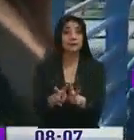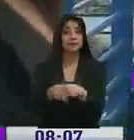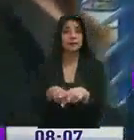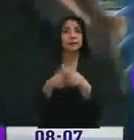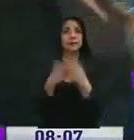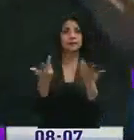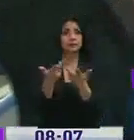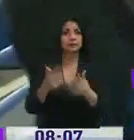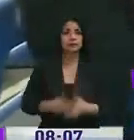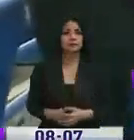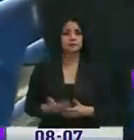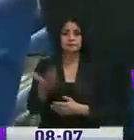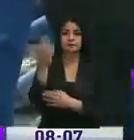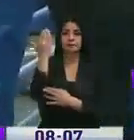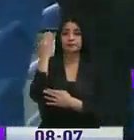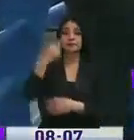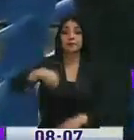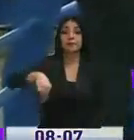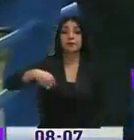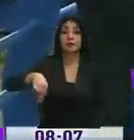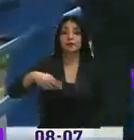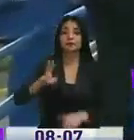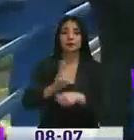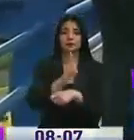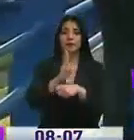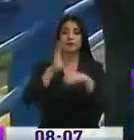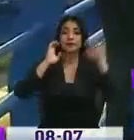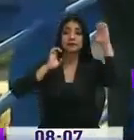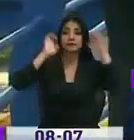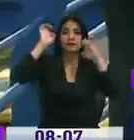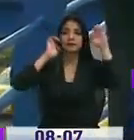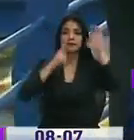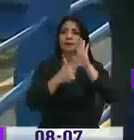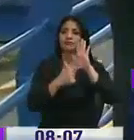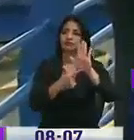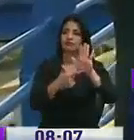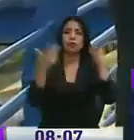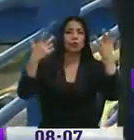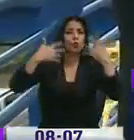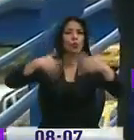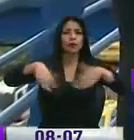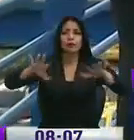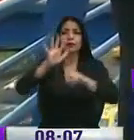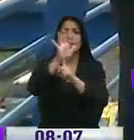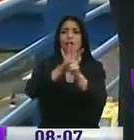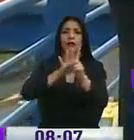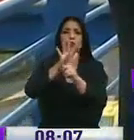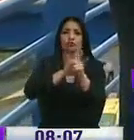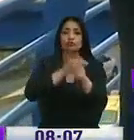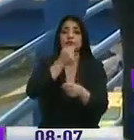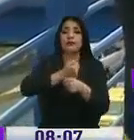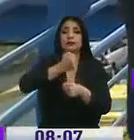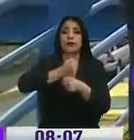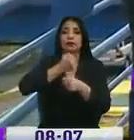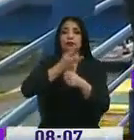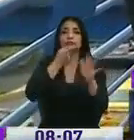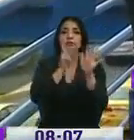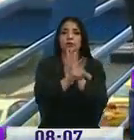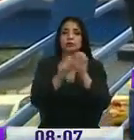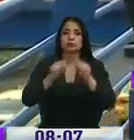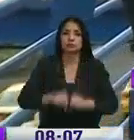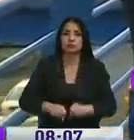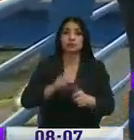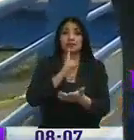utilizar a partir del pasado miércoles la estrategia para reportar cualquier situación de acoso laboral. Lamentablemente, las